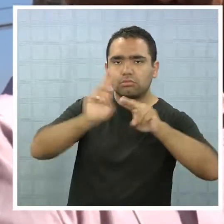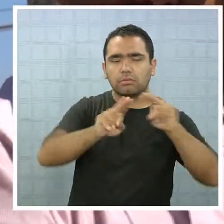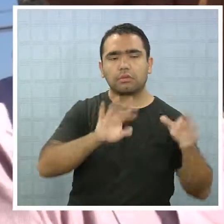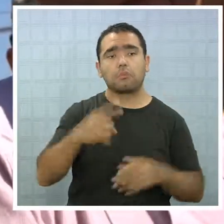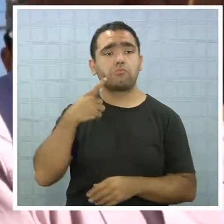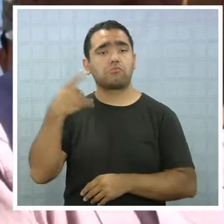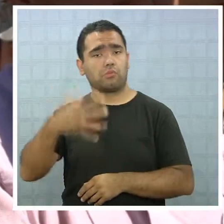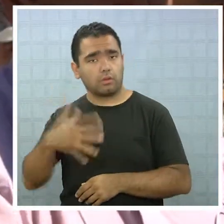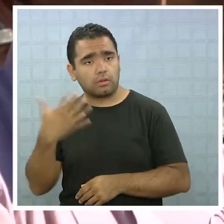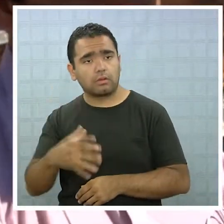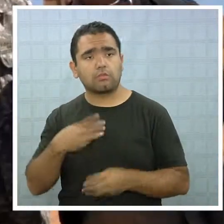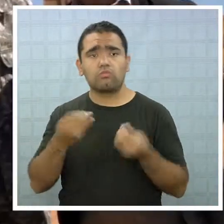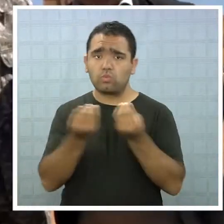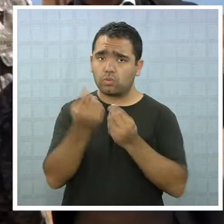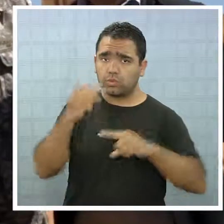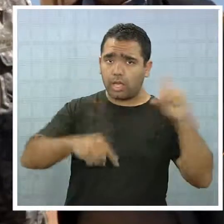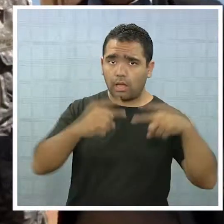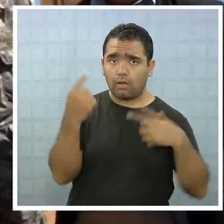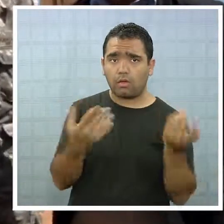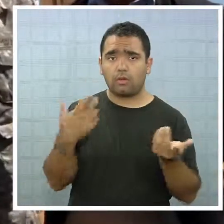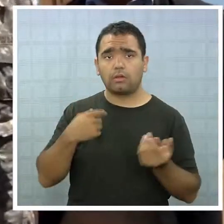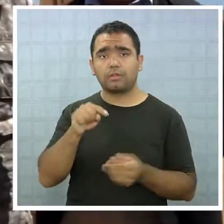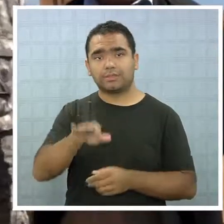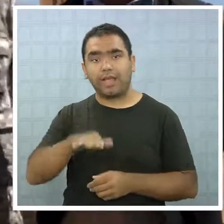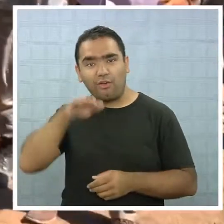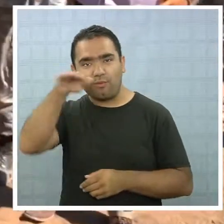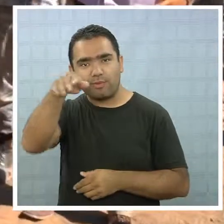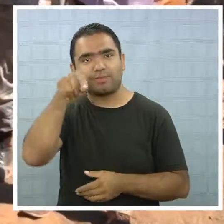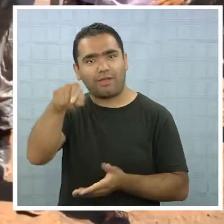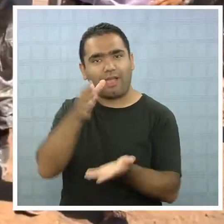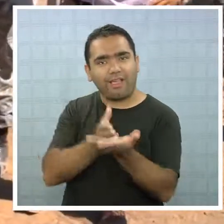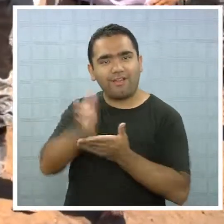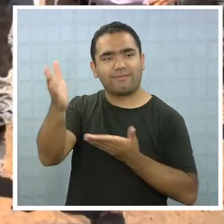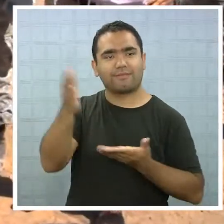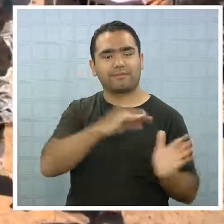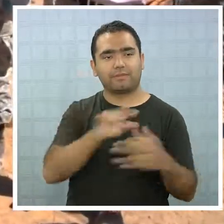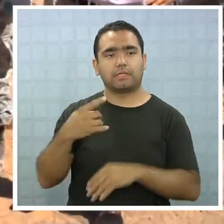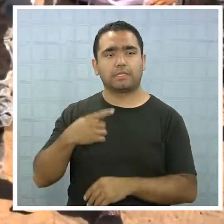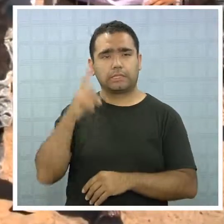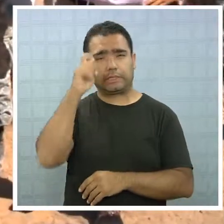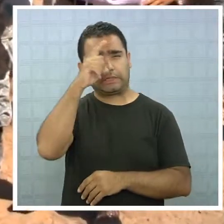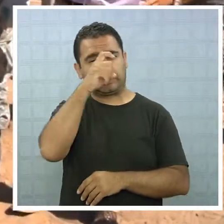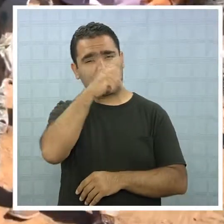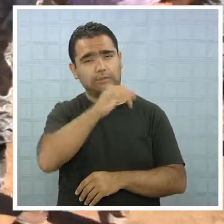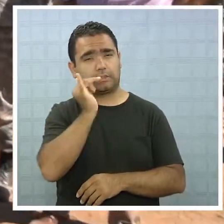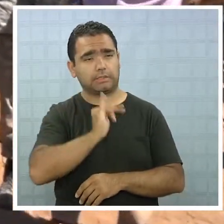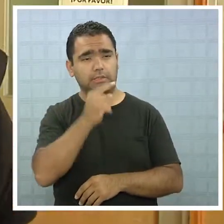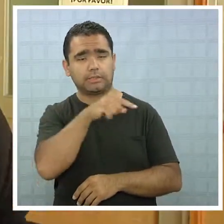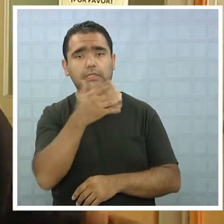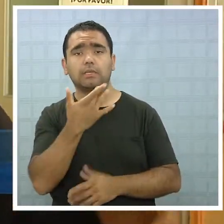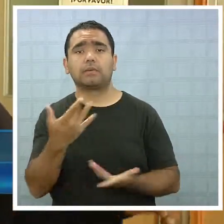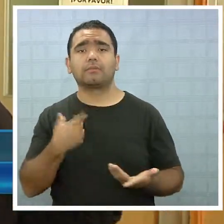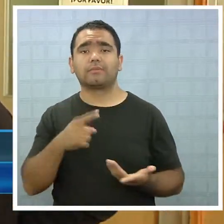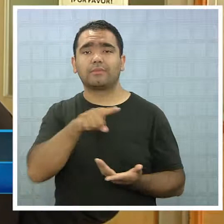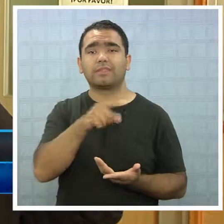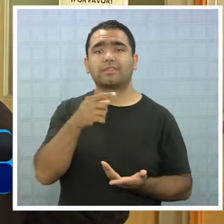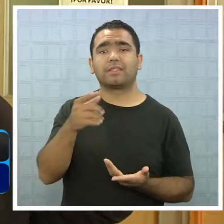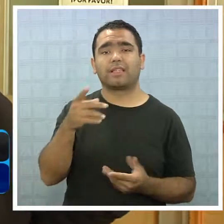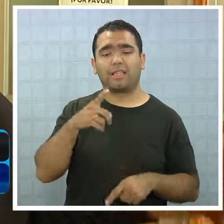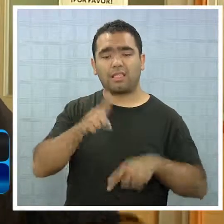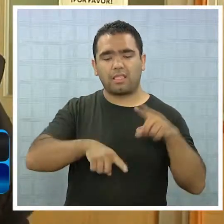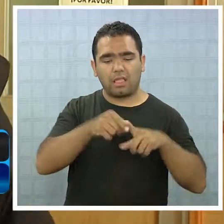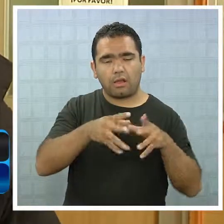importante, como muchas cosas, comienza en auspicio. Es complicado en Iquique porque tenemos orillas de duna, tenemos